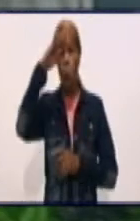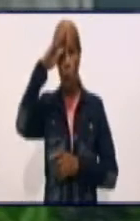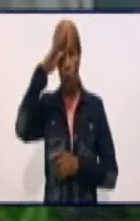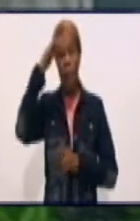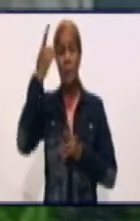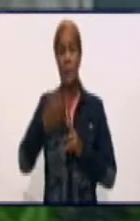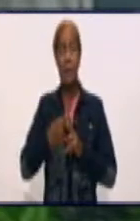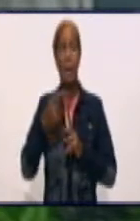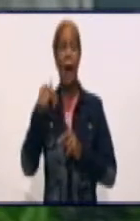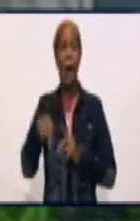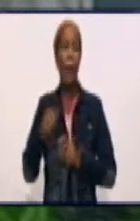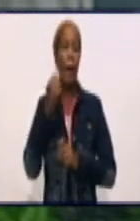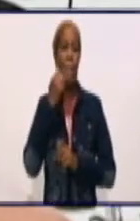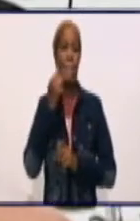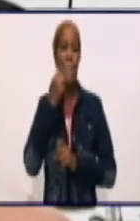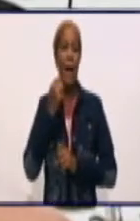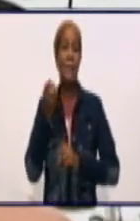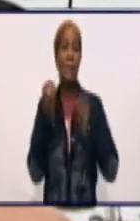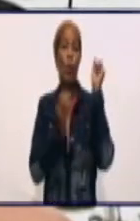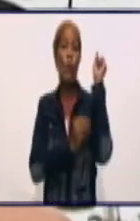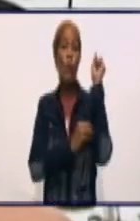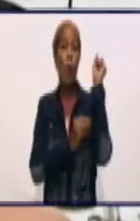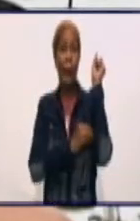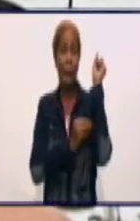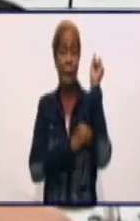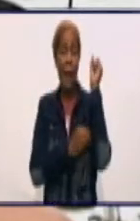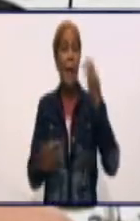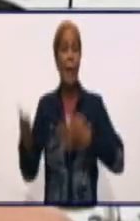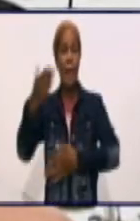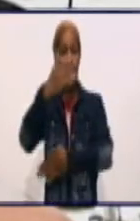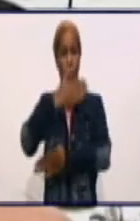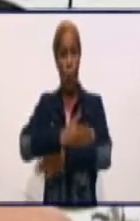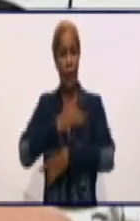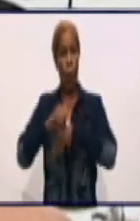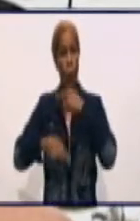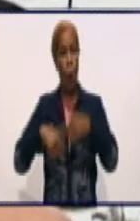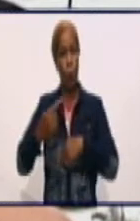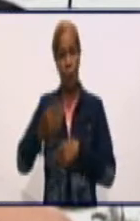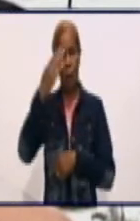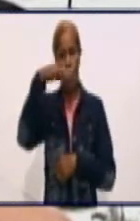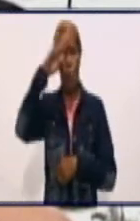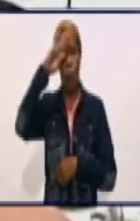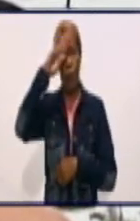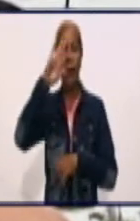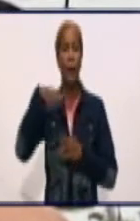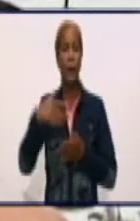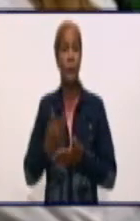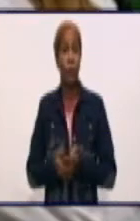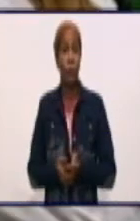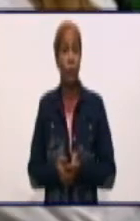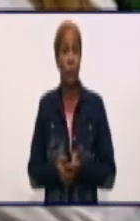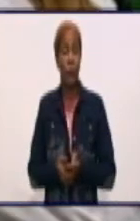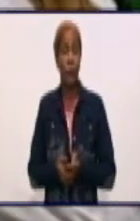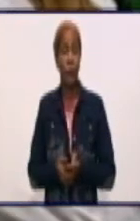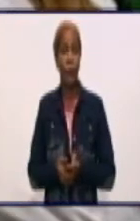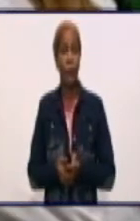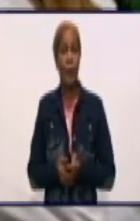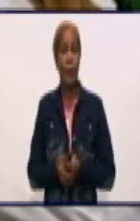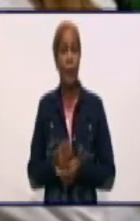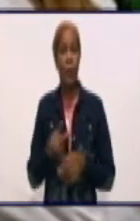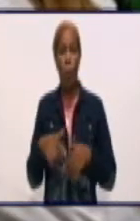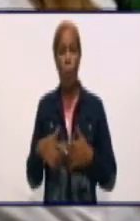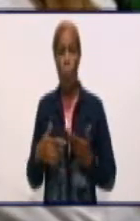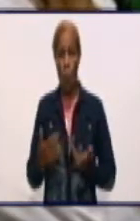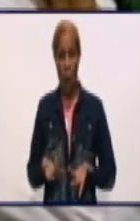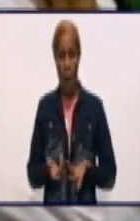el bloqueo de los Estados Unidos a Cuba. ¿Cuán palpable es ese bloqueo en el Hospital